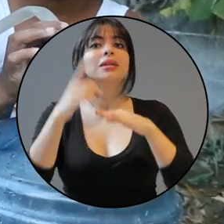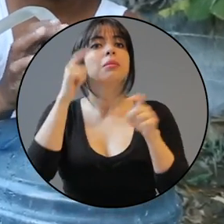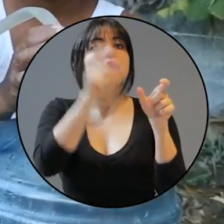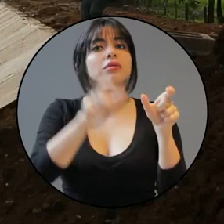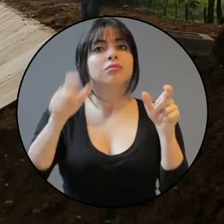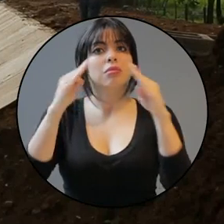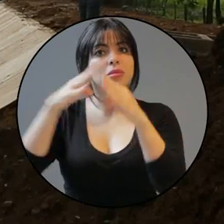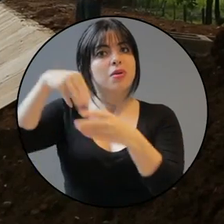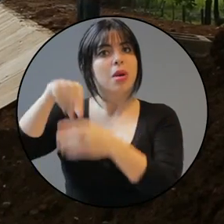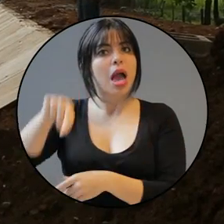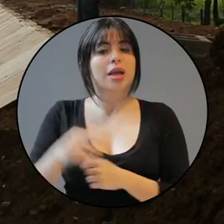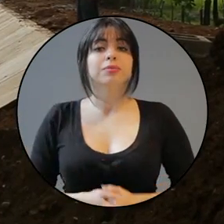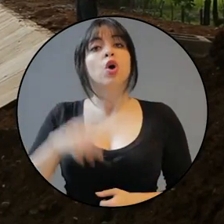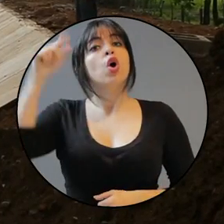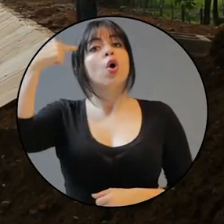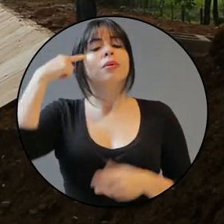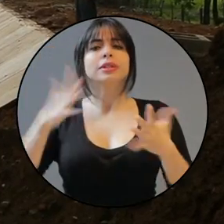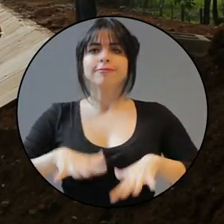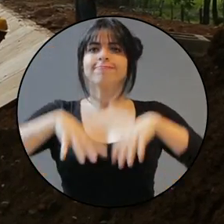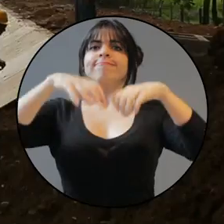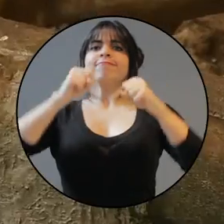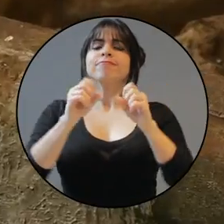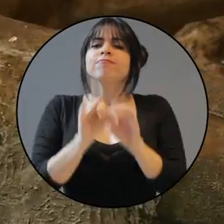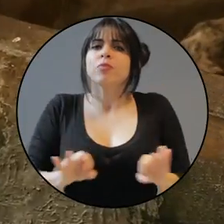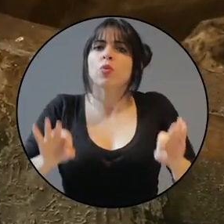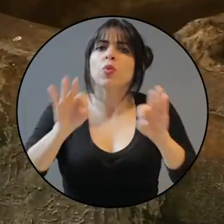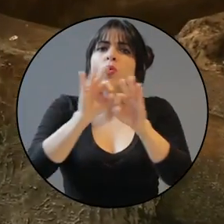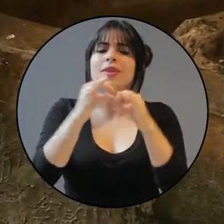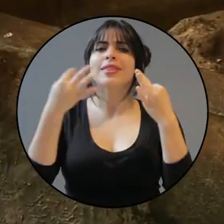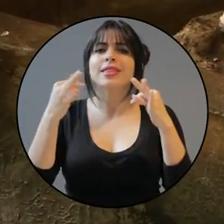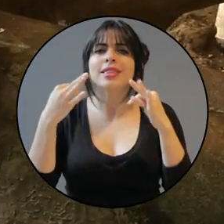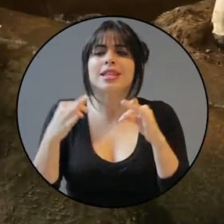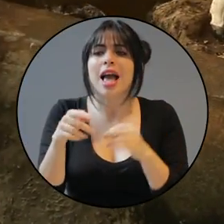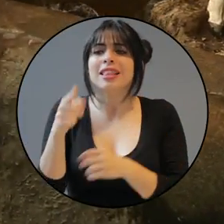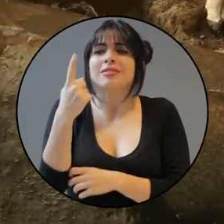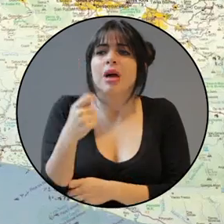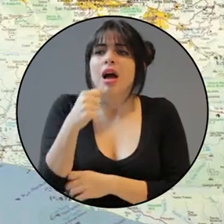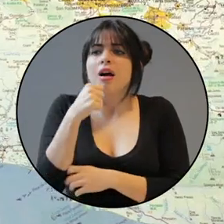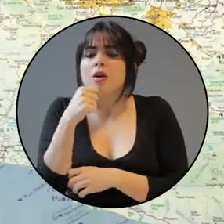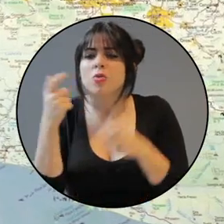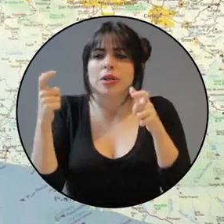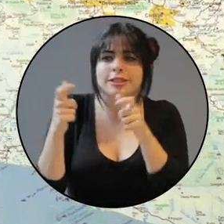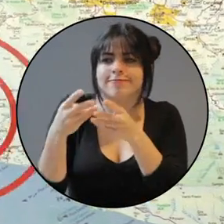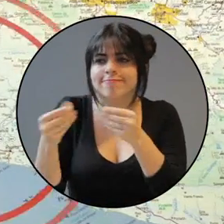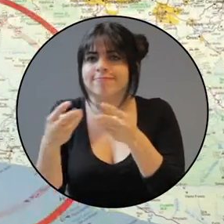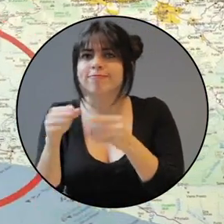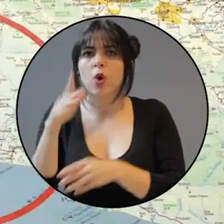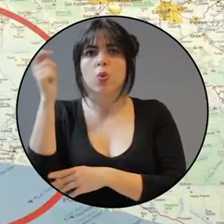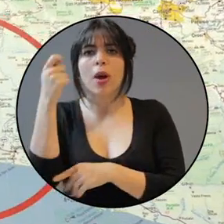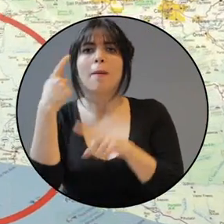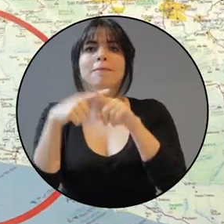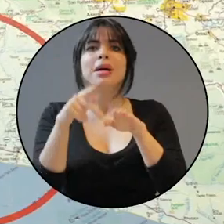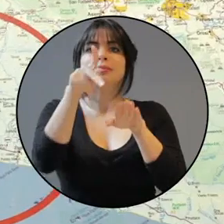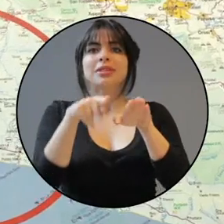habitantes. En el gobierno asumimos como una prioridad tratar de reducir la sed de agua que afronta Guanacaste y el